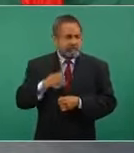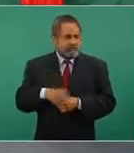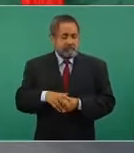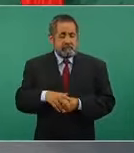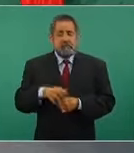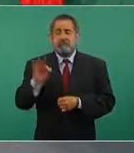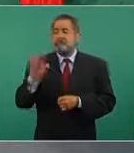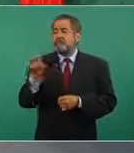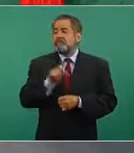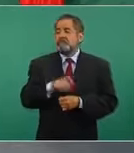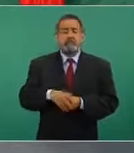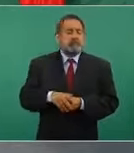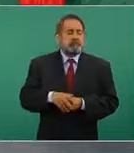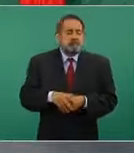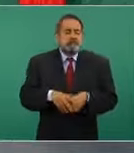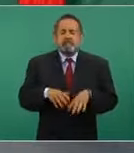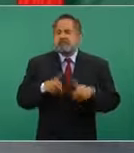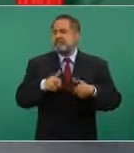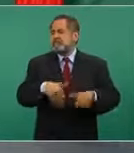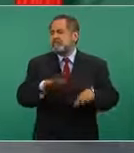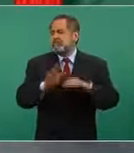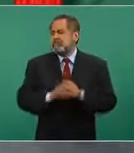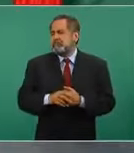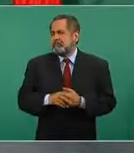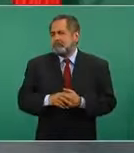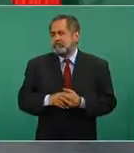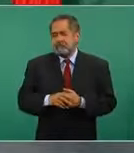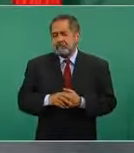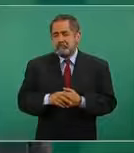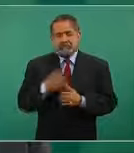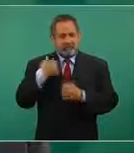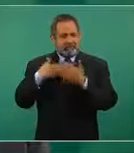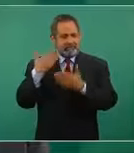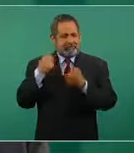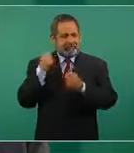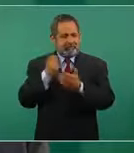en el 2006? No,